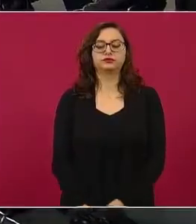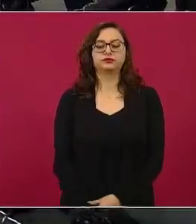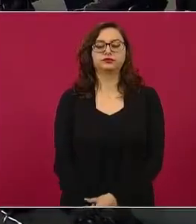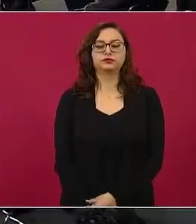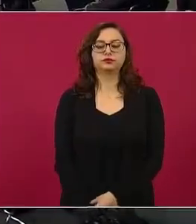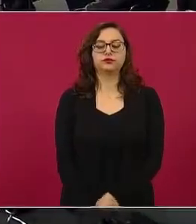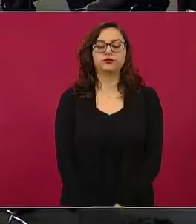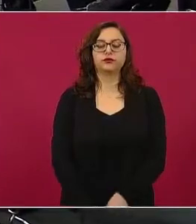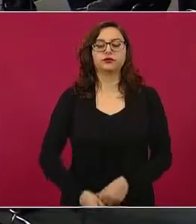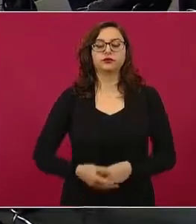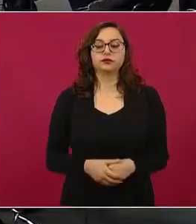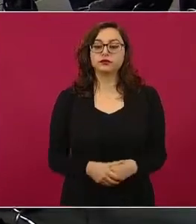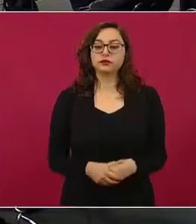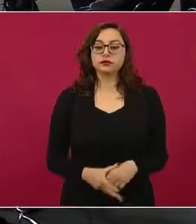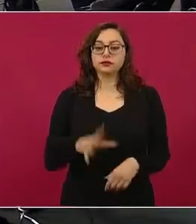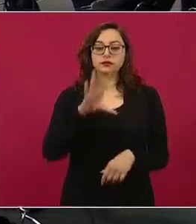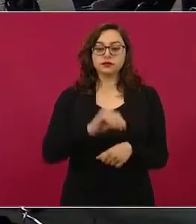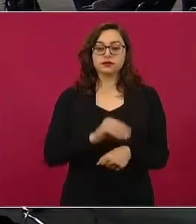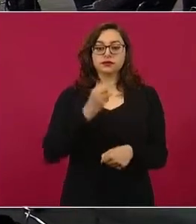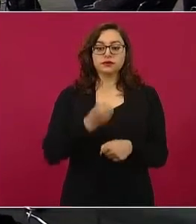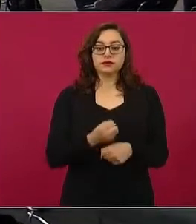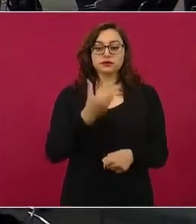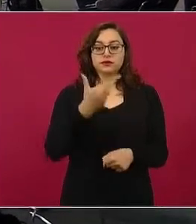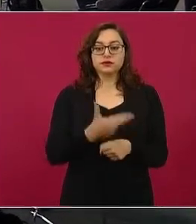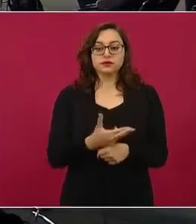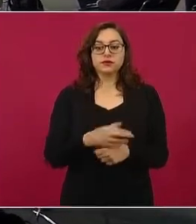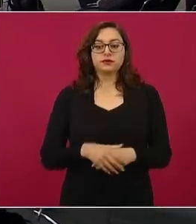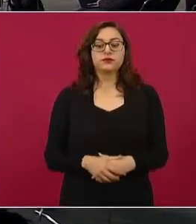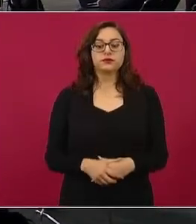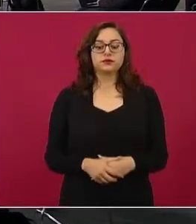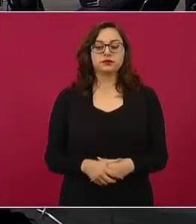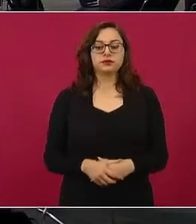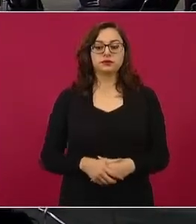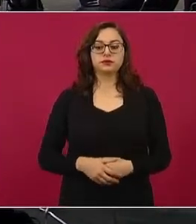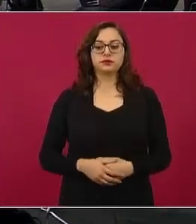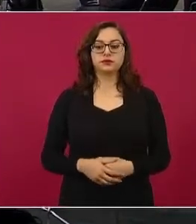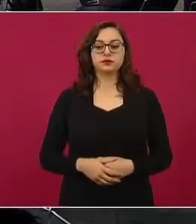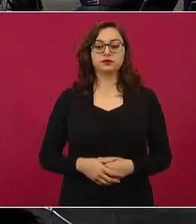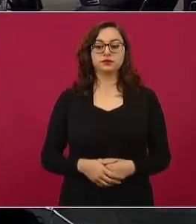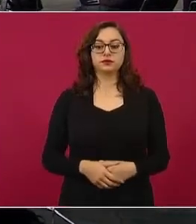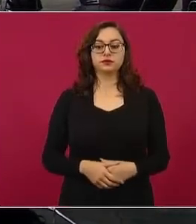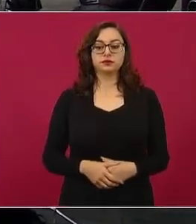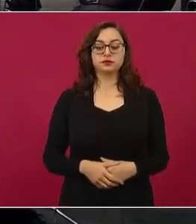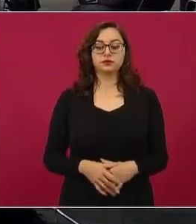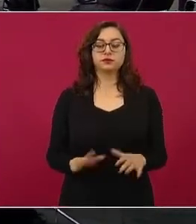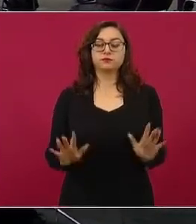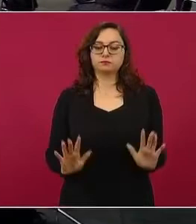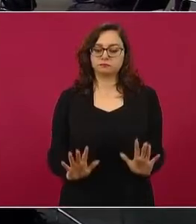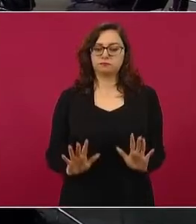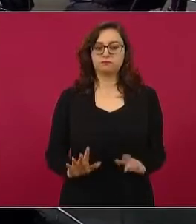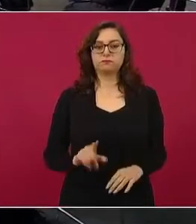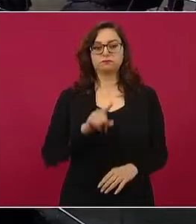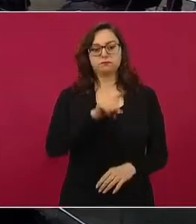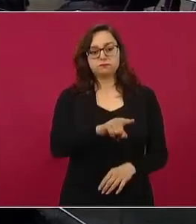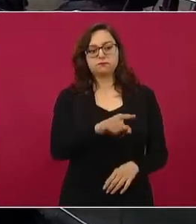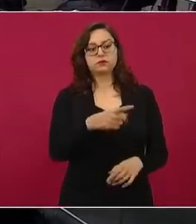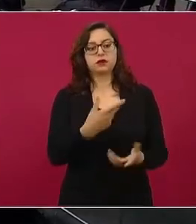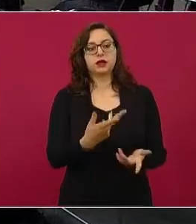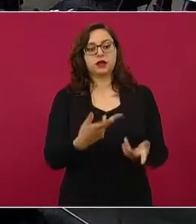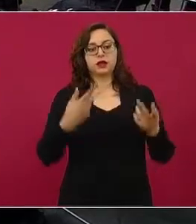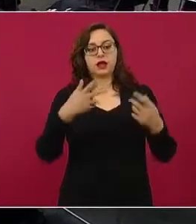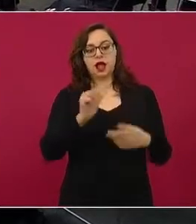Con su permiso, señor secretario. En principio no soy el médico tratante del paciente